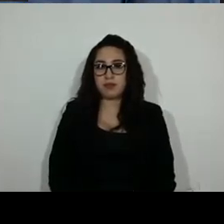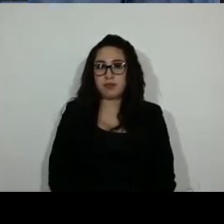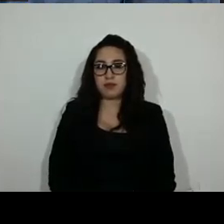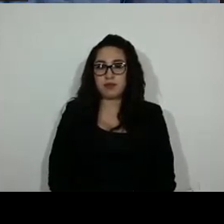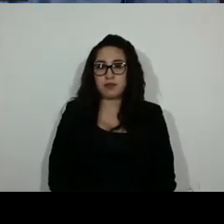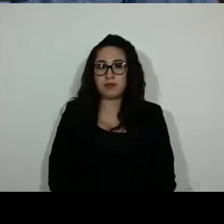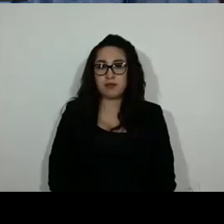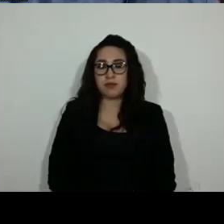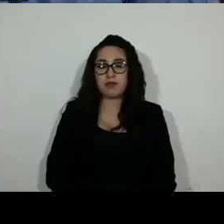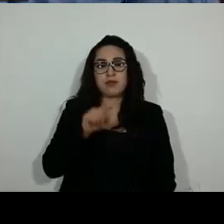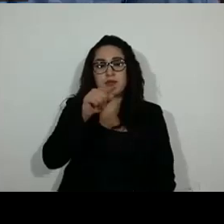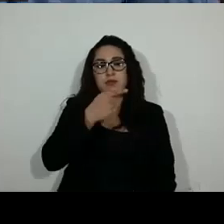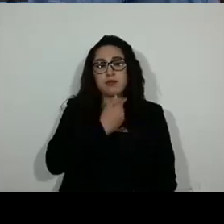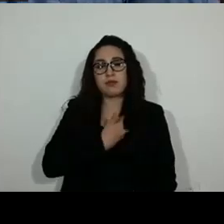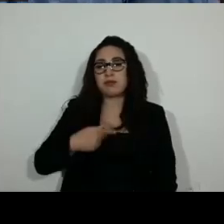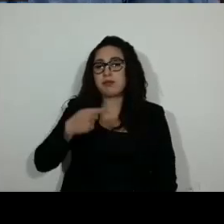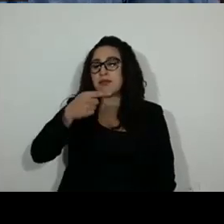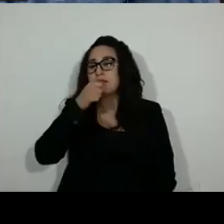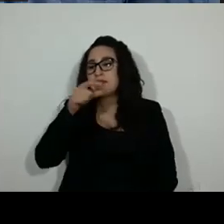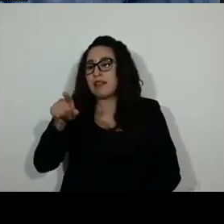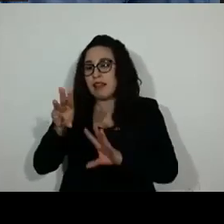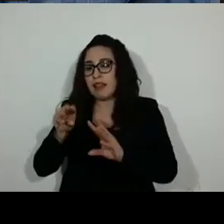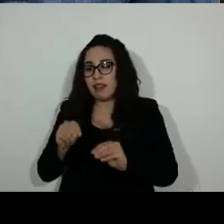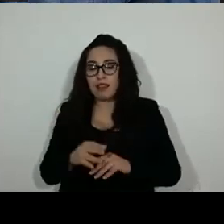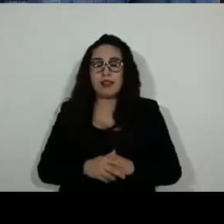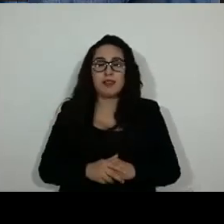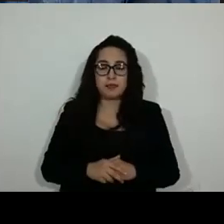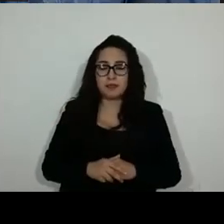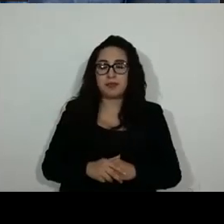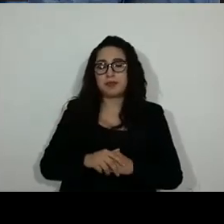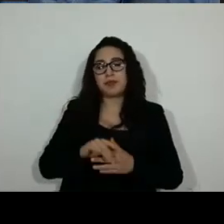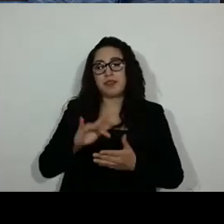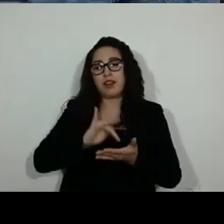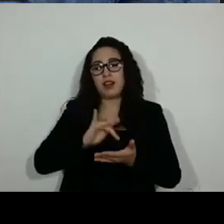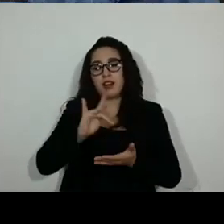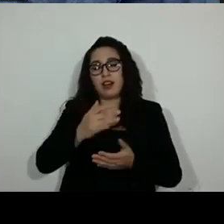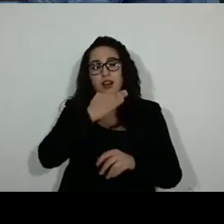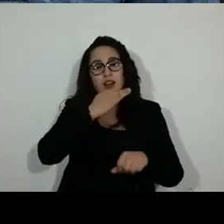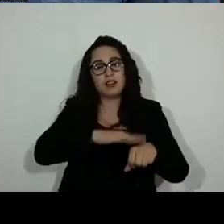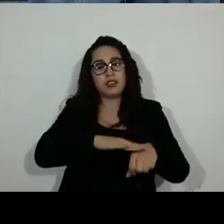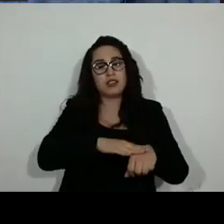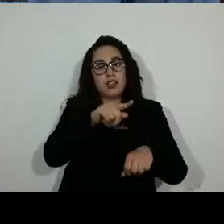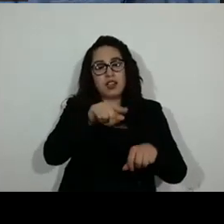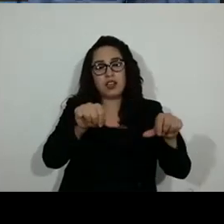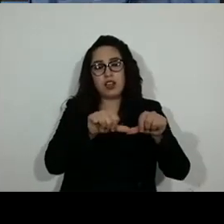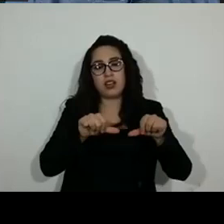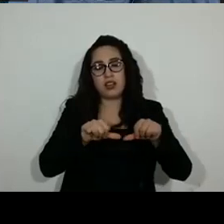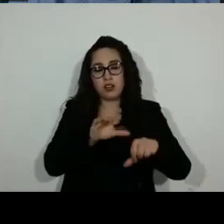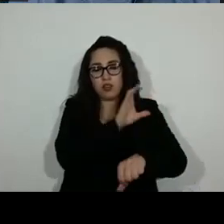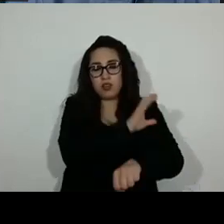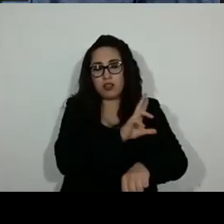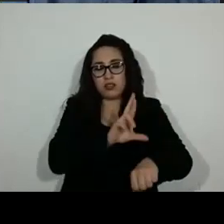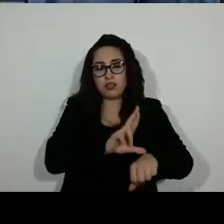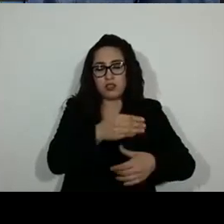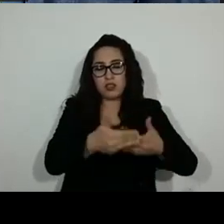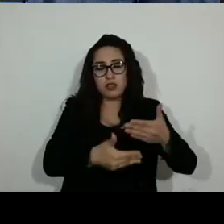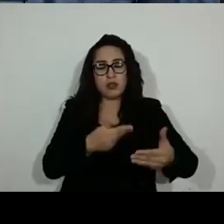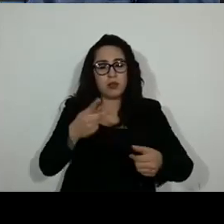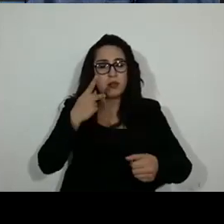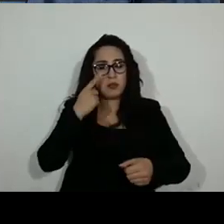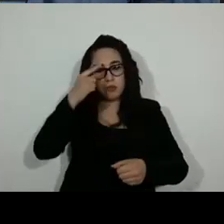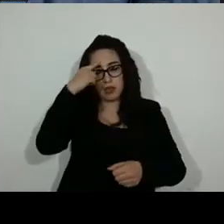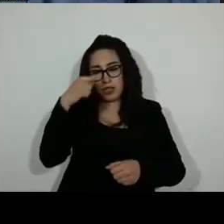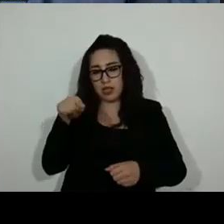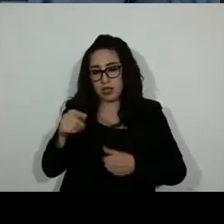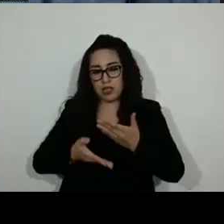Una disculpa. En consecuencia, hágase del conocimiento de la coordinación de servicios parlamentarios a efecto de que el dictamen aprobado